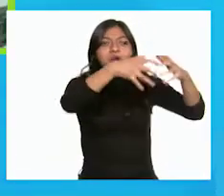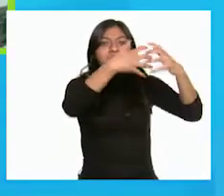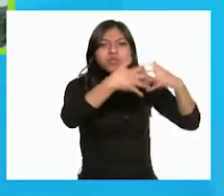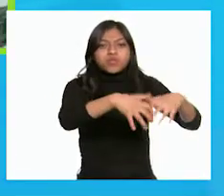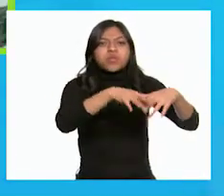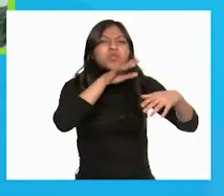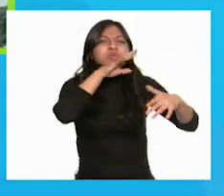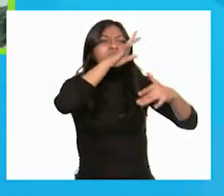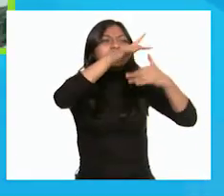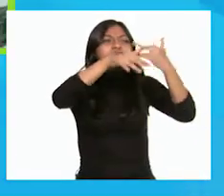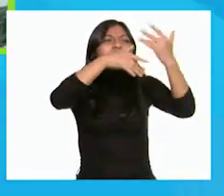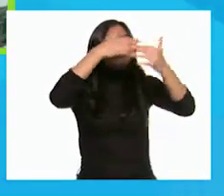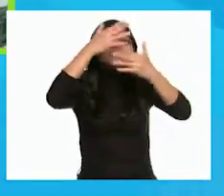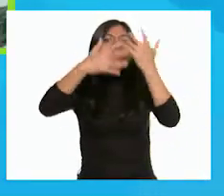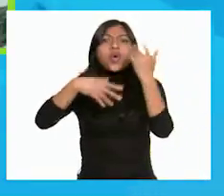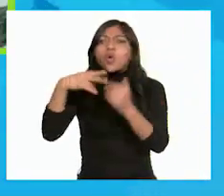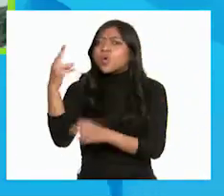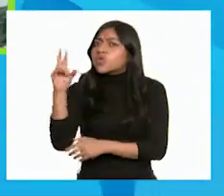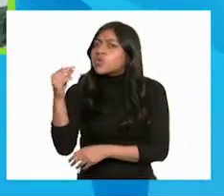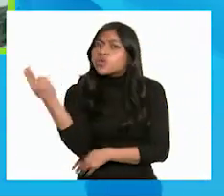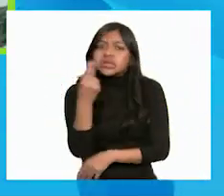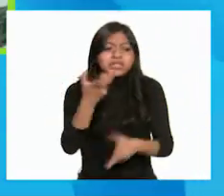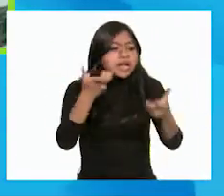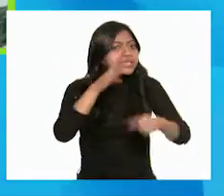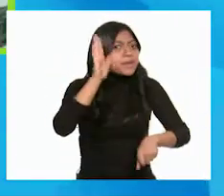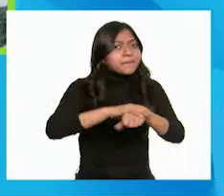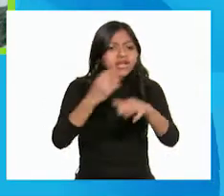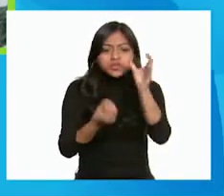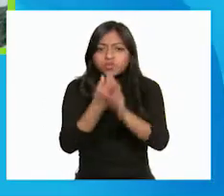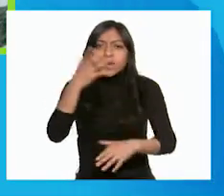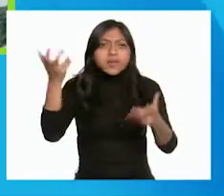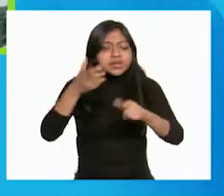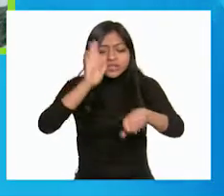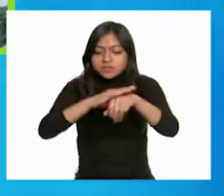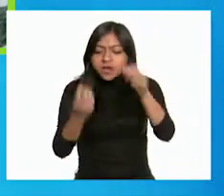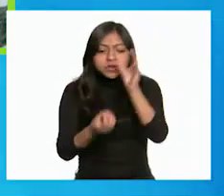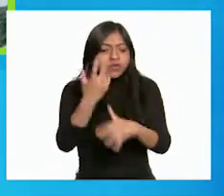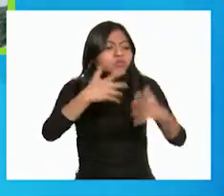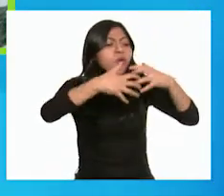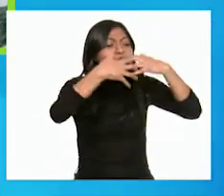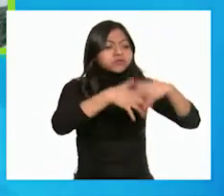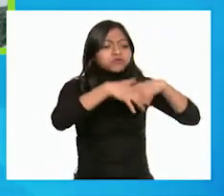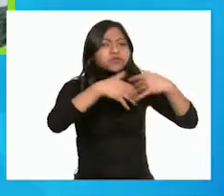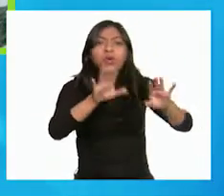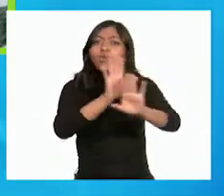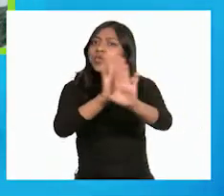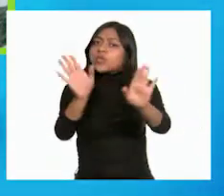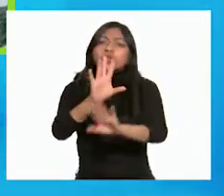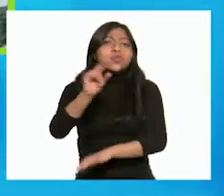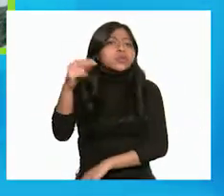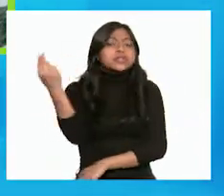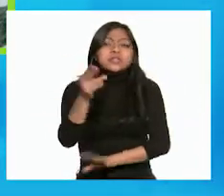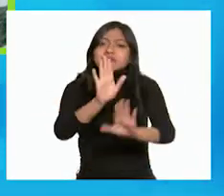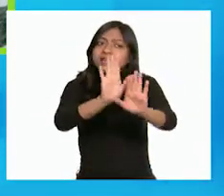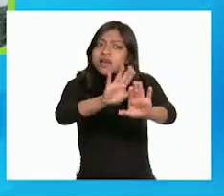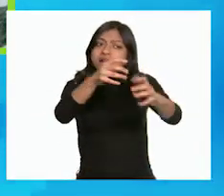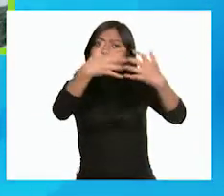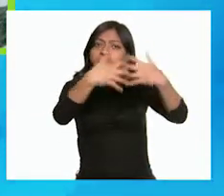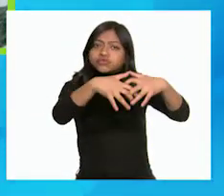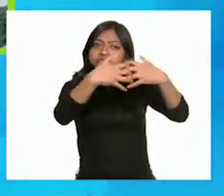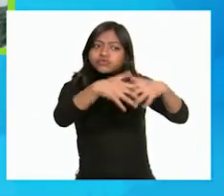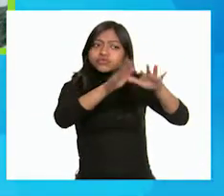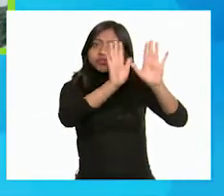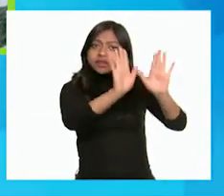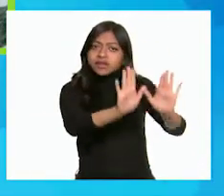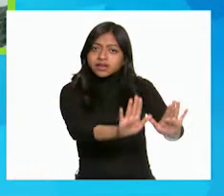de que no necesitaban seguir haciendo tontas cosas. Tenían que parar. Pero